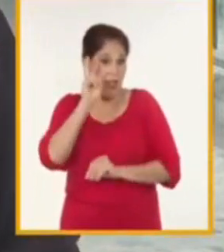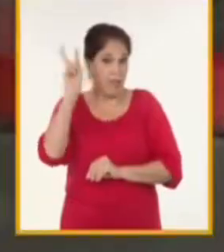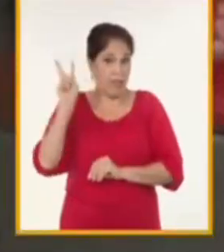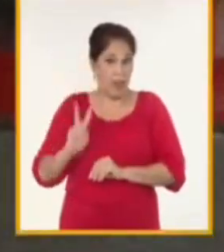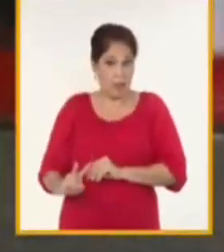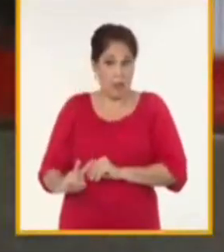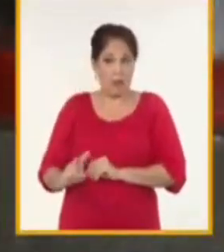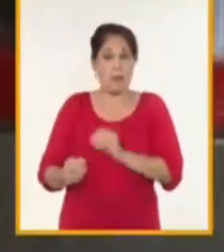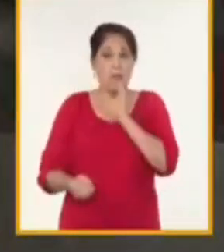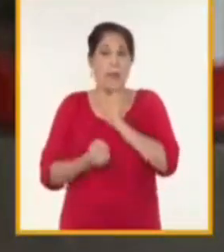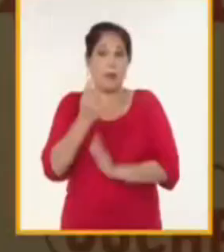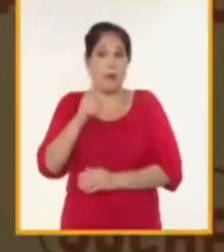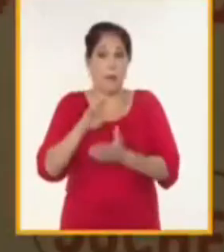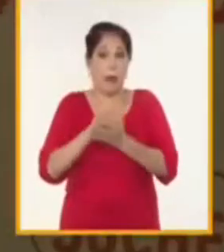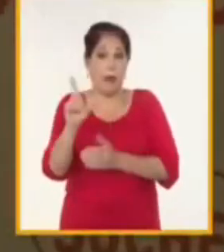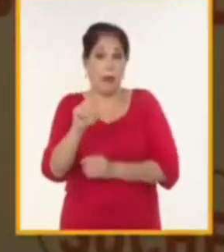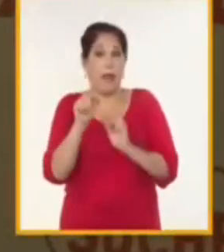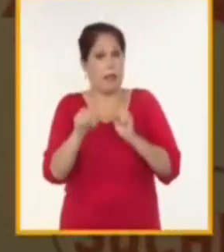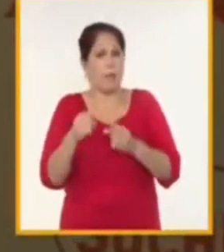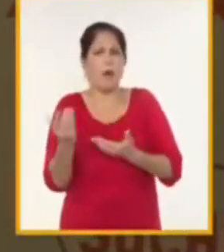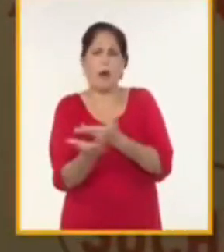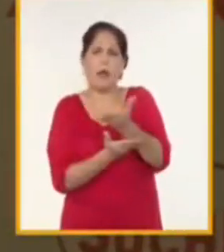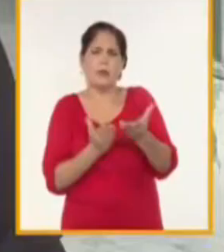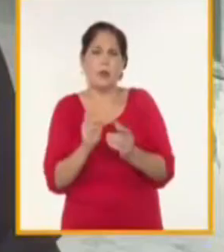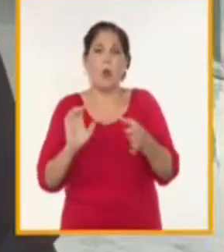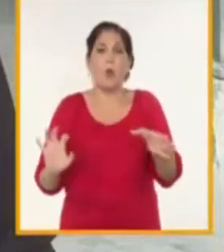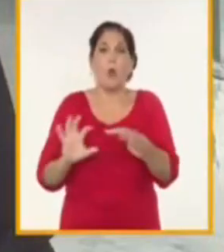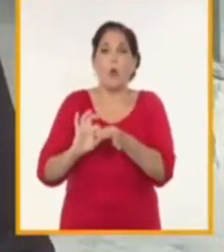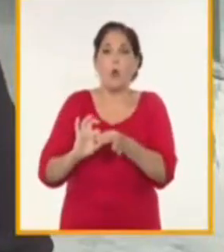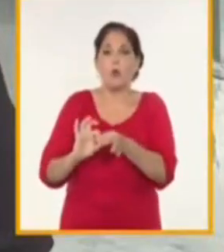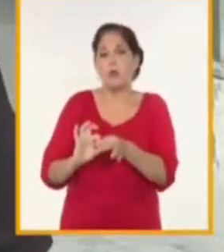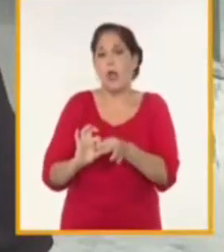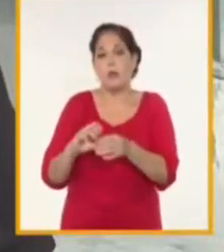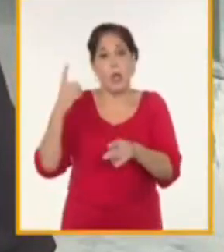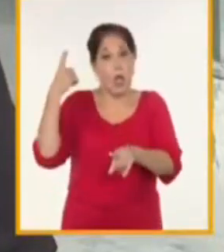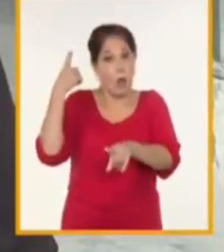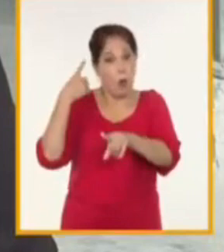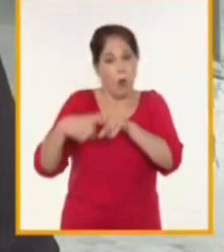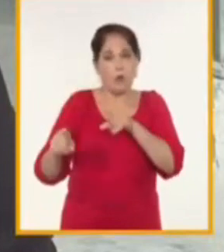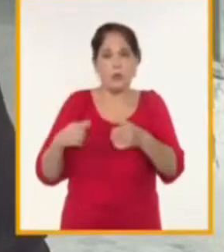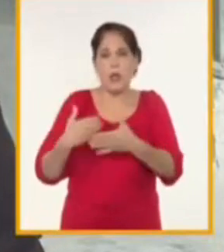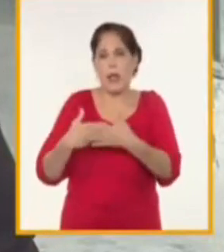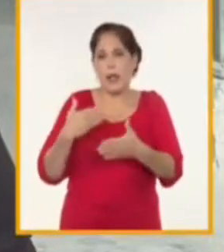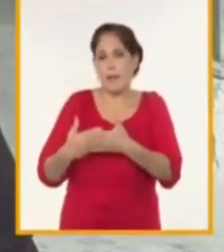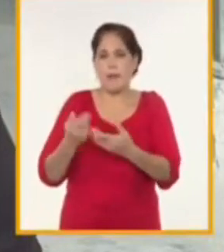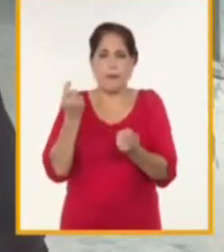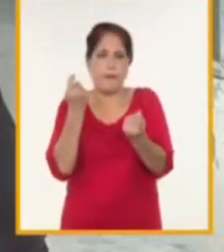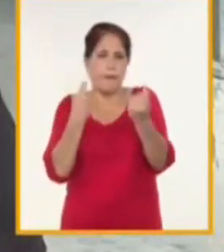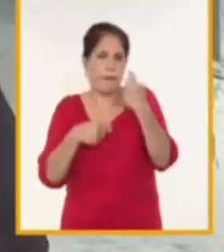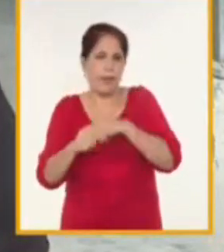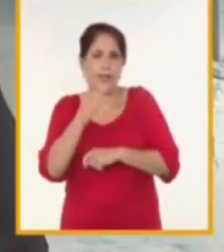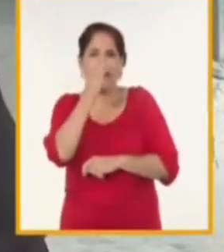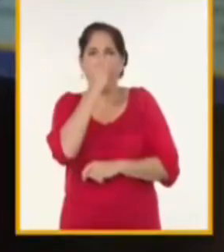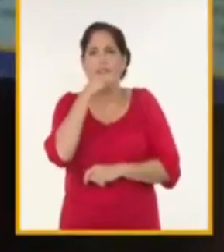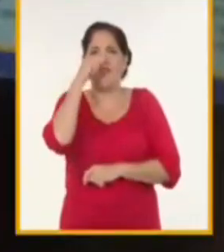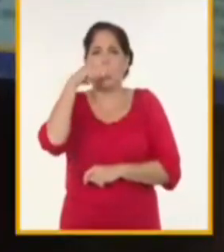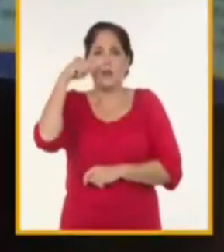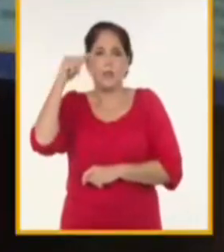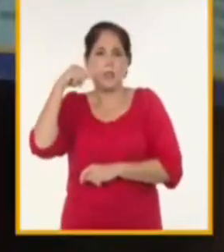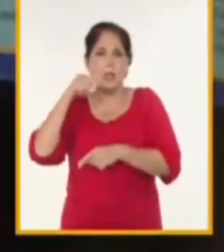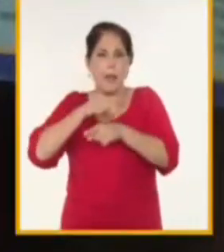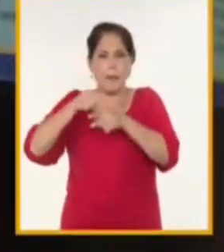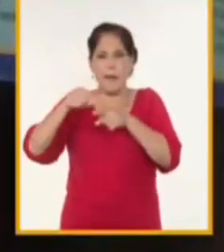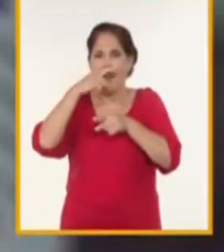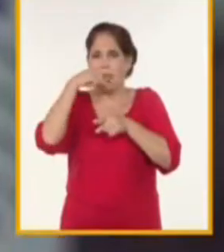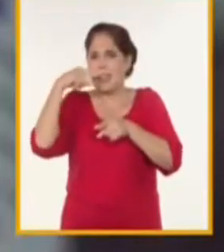creó en la zona y también estamos gestionando un contrato con Unilever SA para la venta también de carbonato de alta calidad y